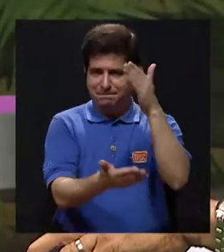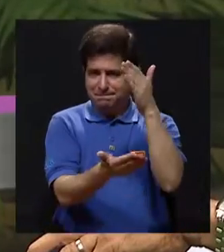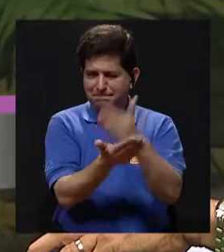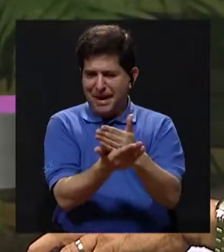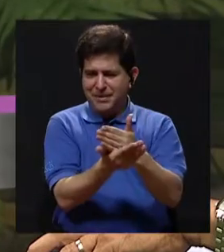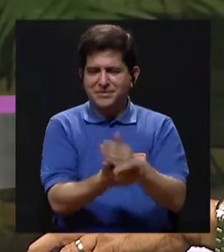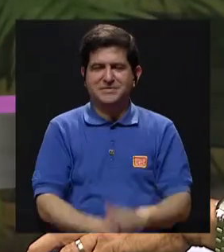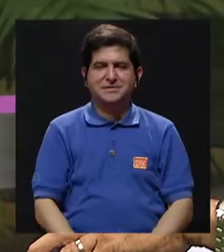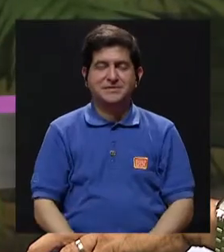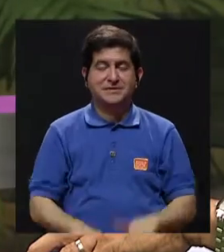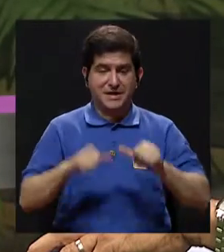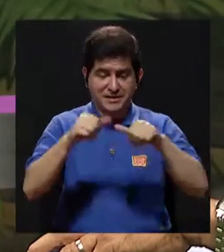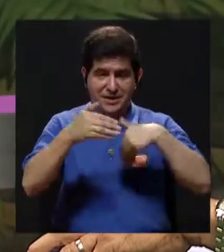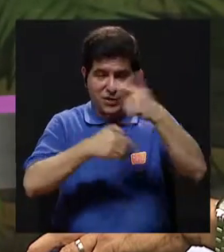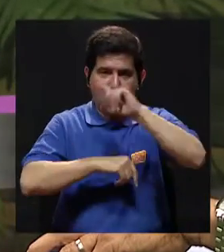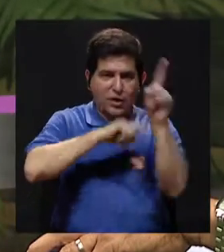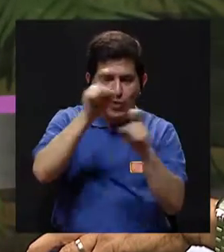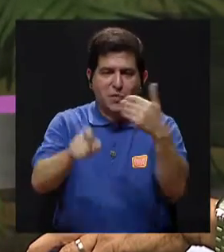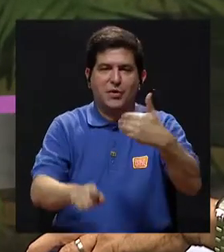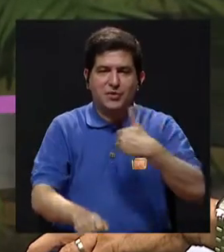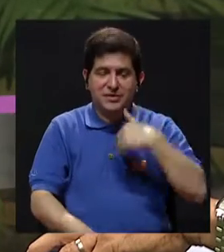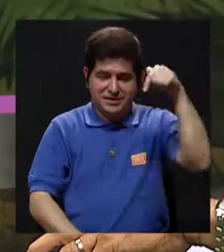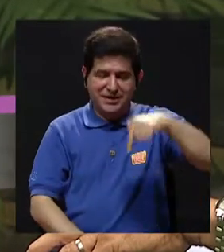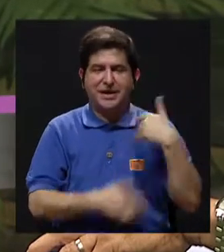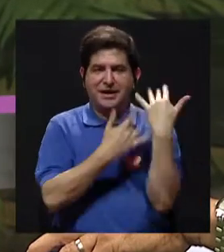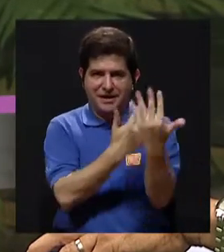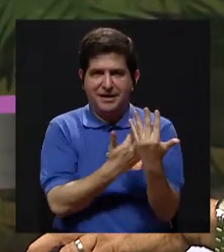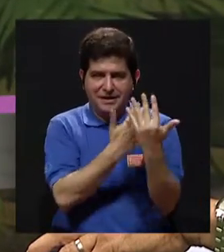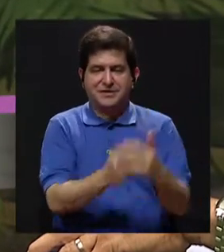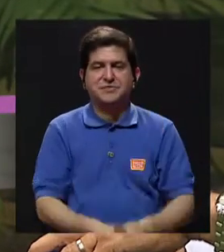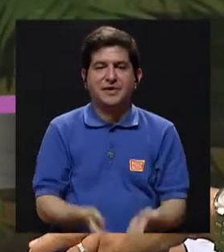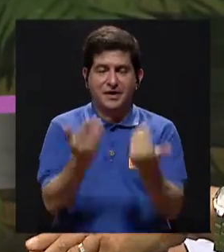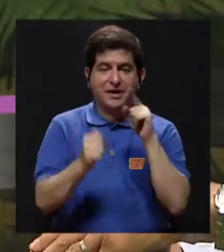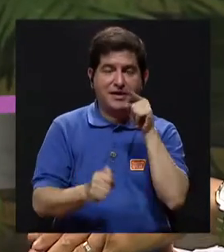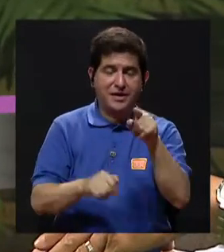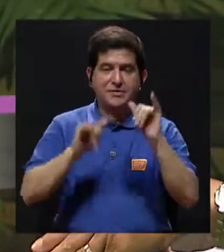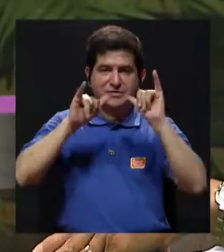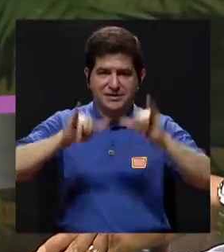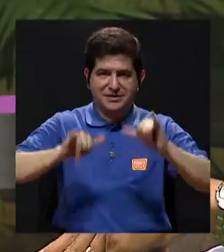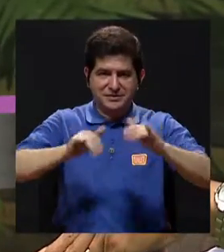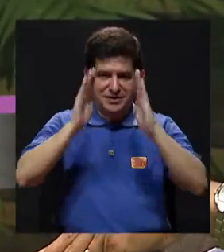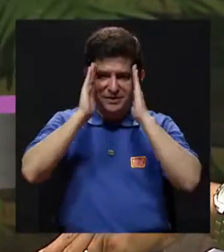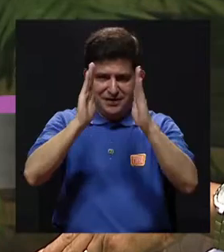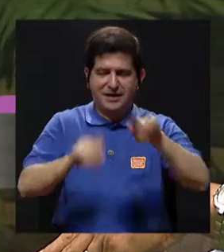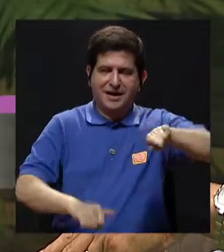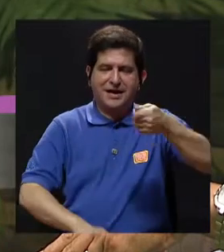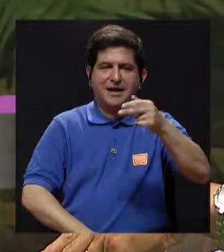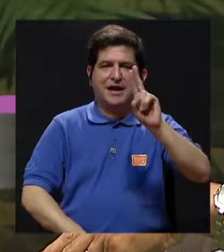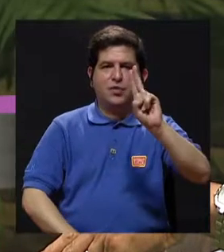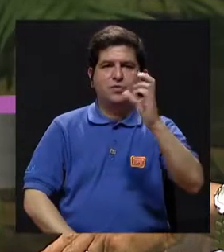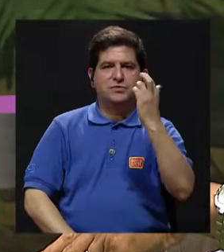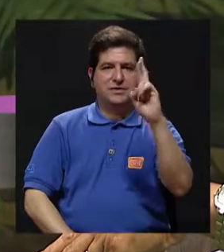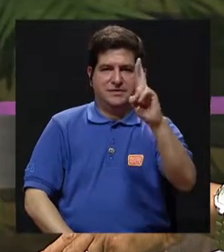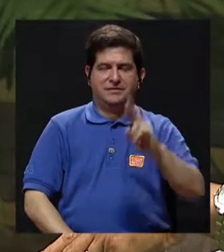otra pausa, don Javier, para regresar con más de las preguntas que tenemos aquí pendientes y queremos que usted permanezca en sintonía de su canal.